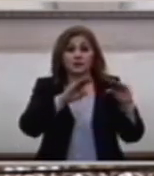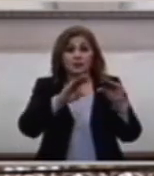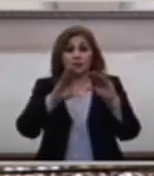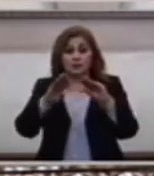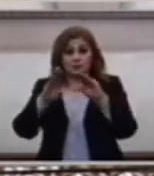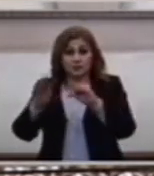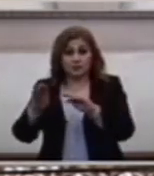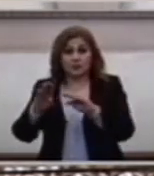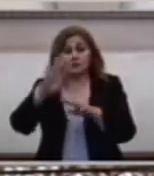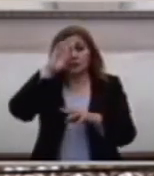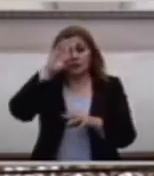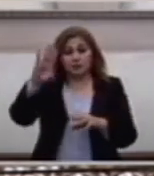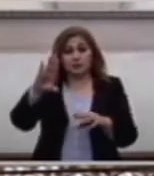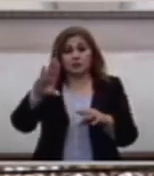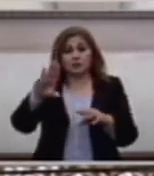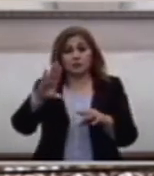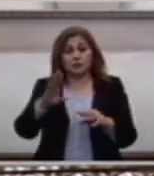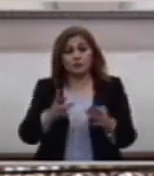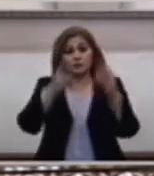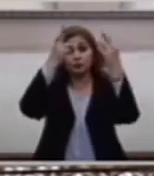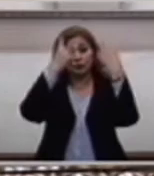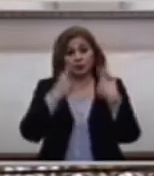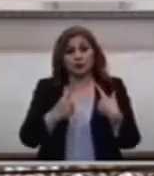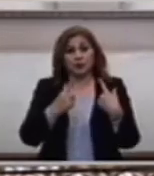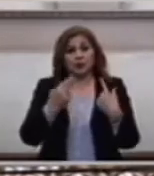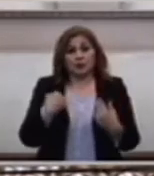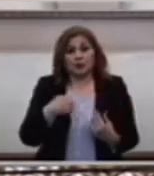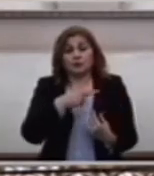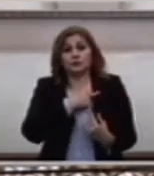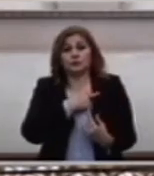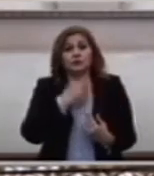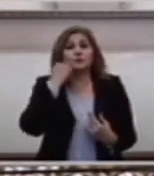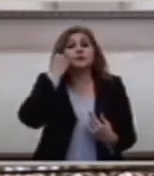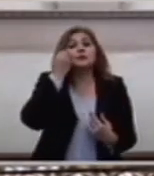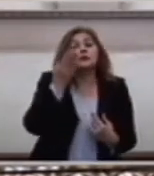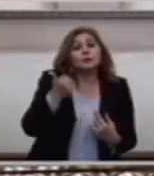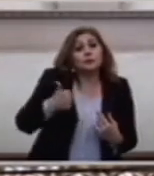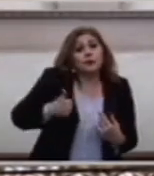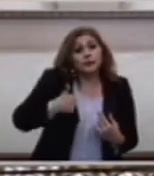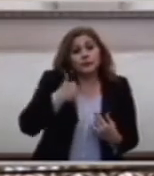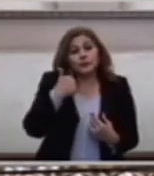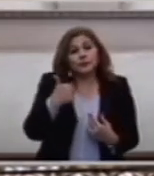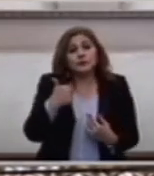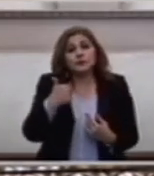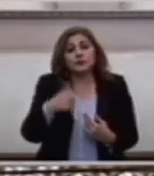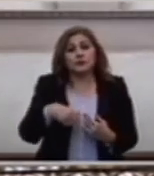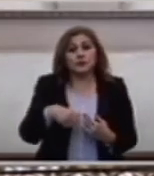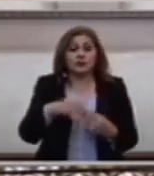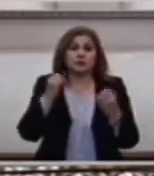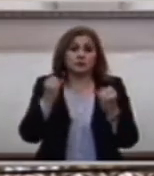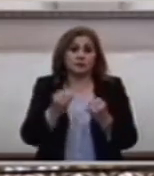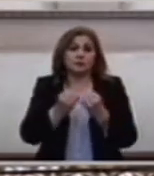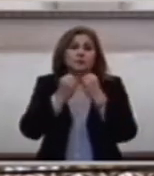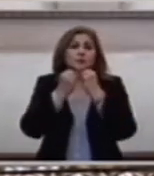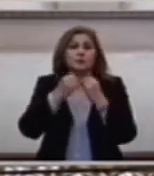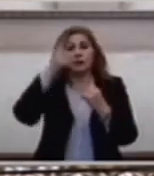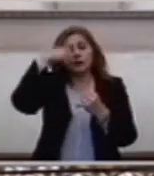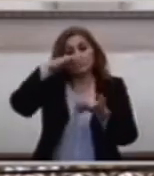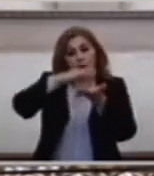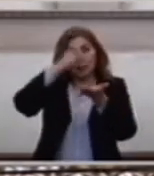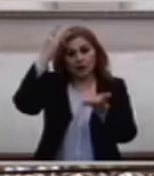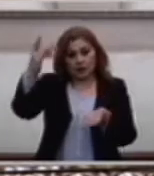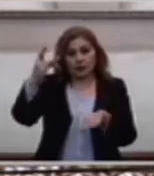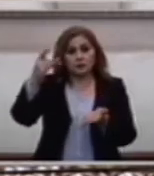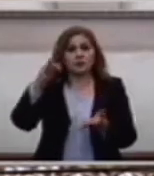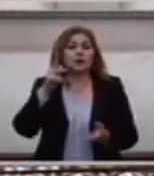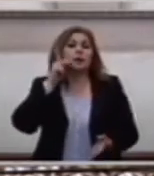Que el Señor Hoy nos Regala Y quiero Aprovechar También Para agradecerle Al Papa